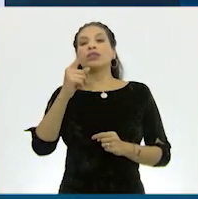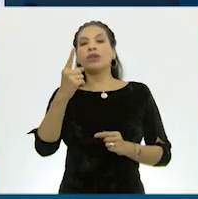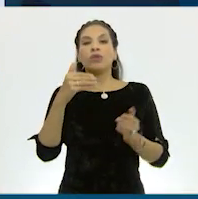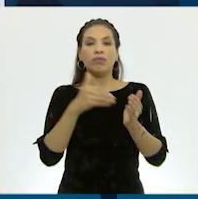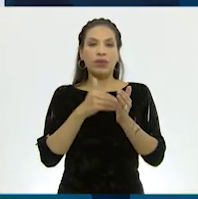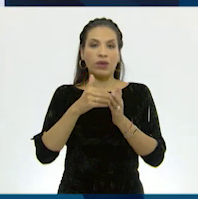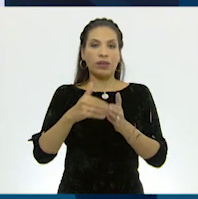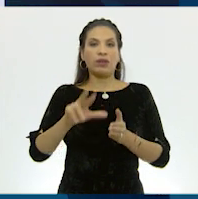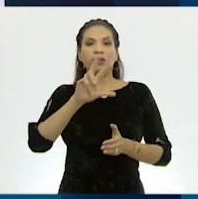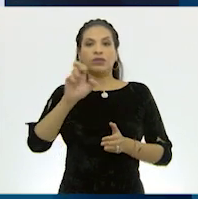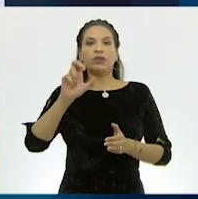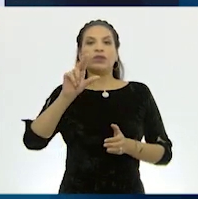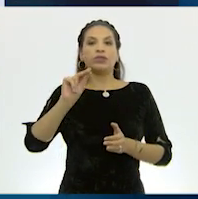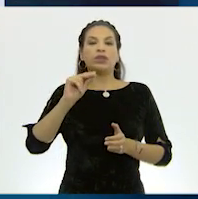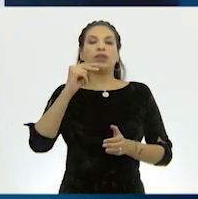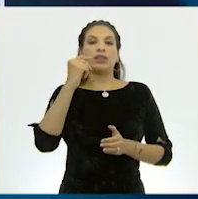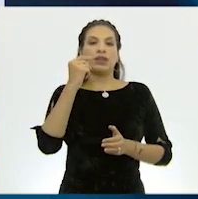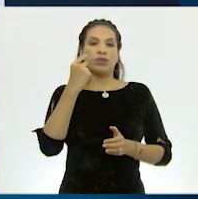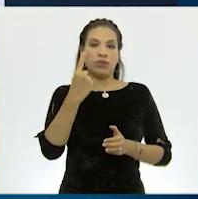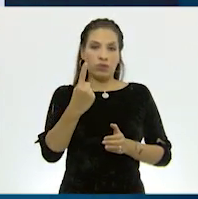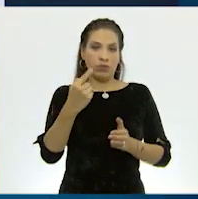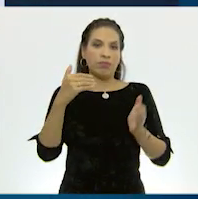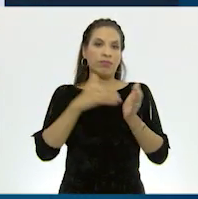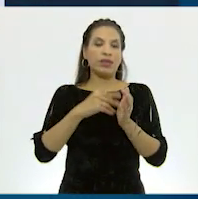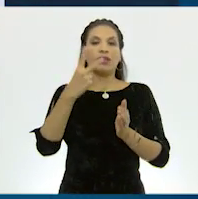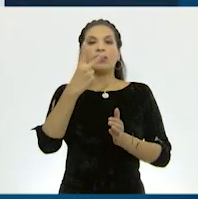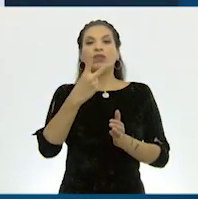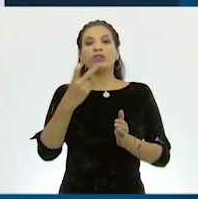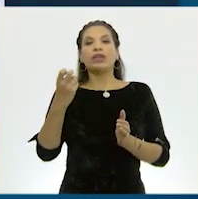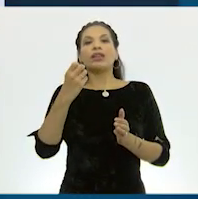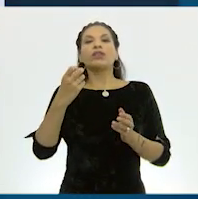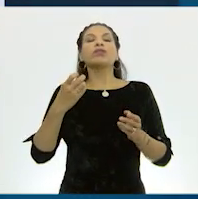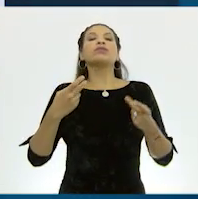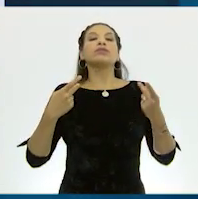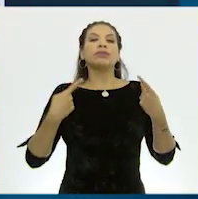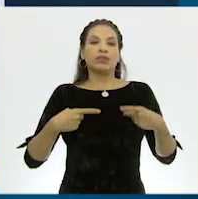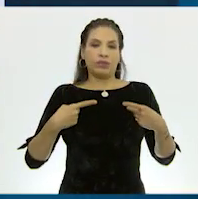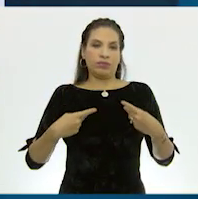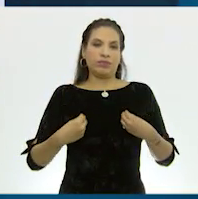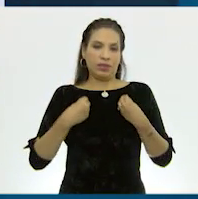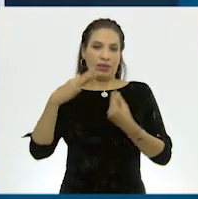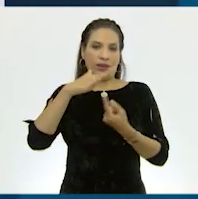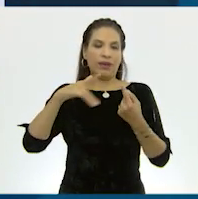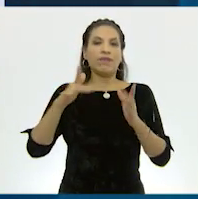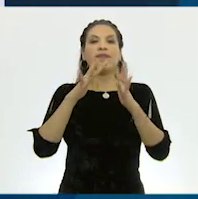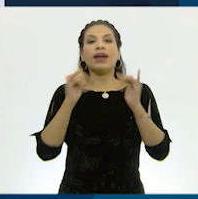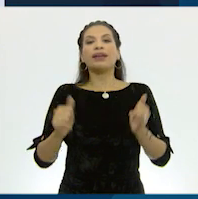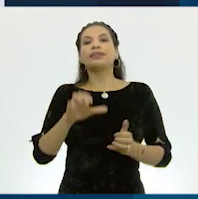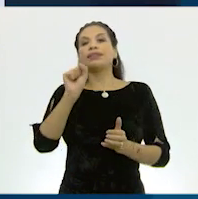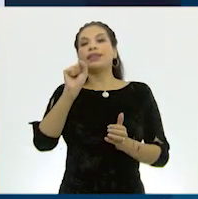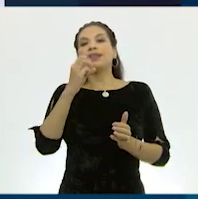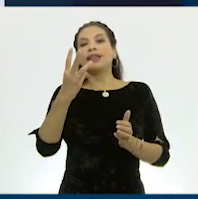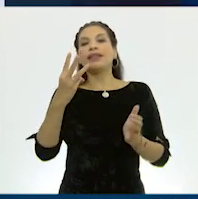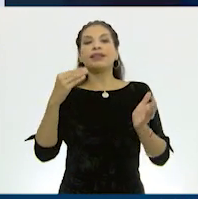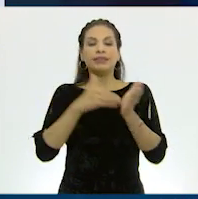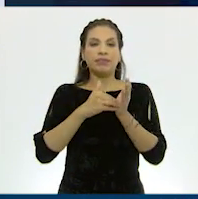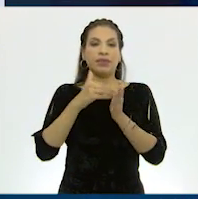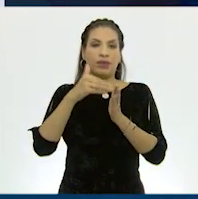.881.238 habitantes. Francia con 63